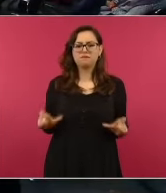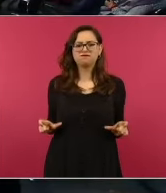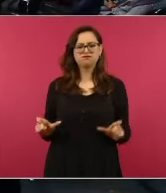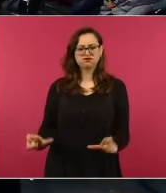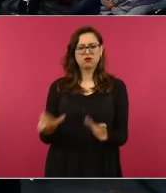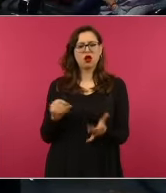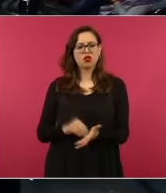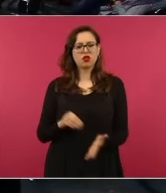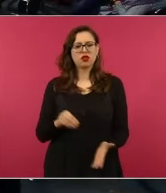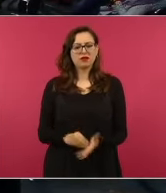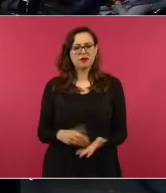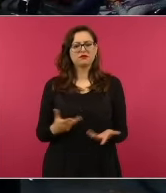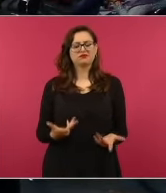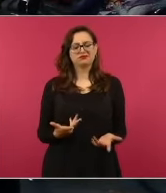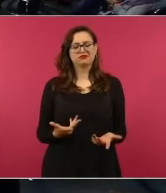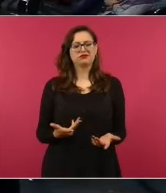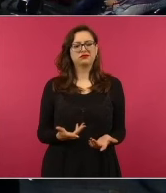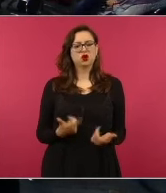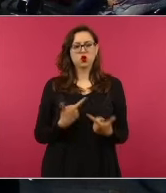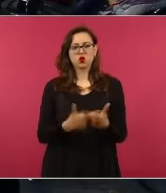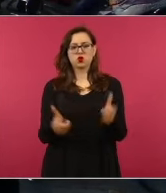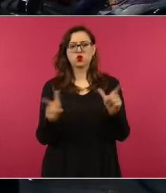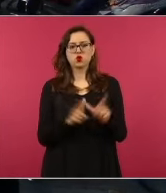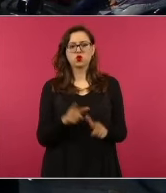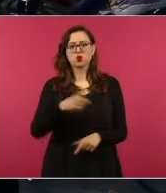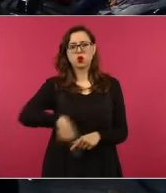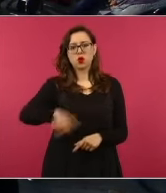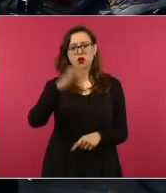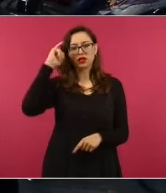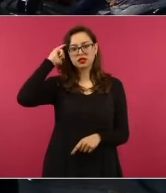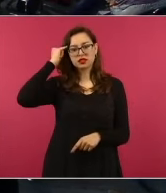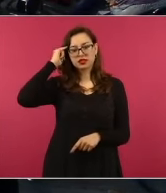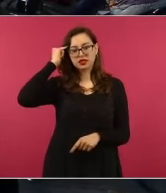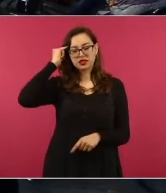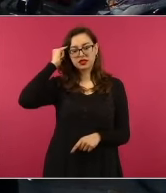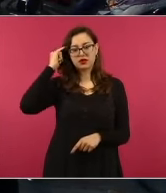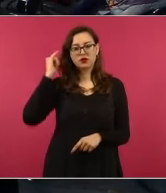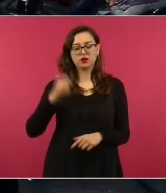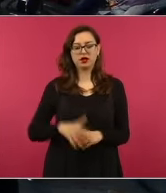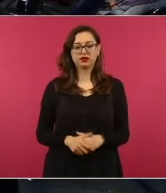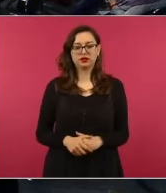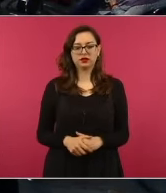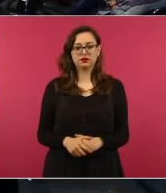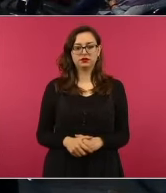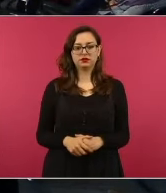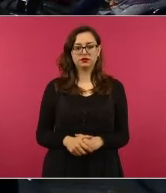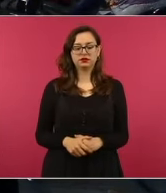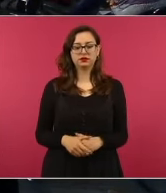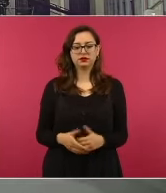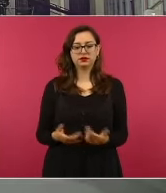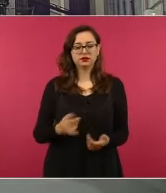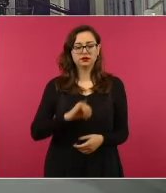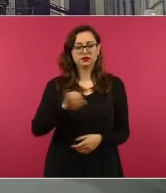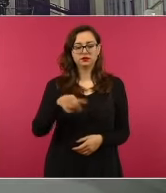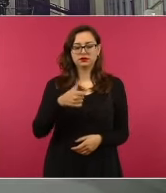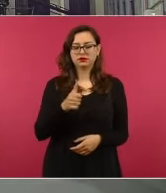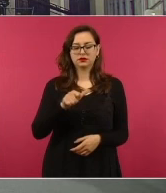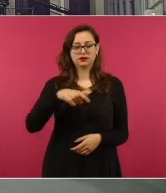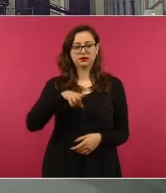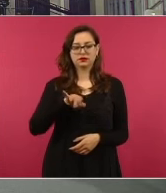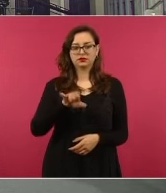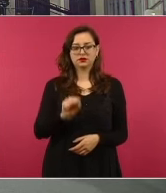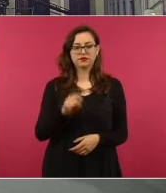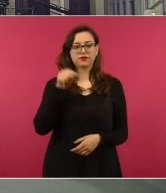se le atribuyen a algunos grupos de la tribu Yaqui. Está habiendo algunos conatos de violencia allí entre transportistas,